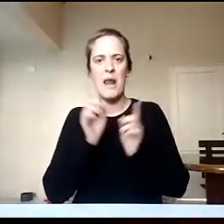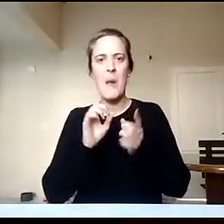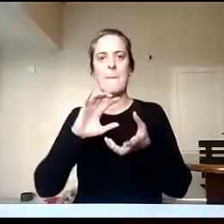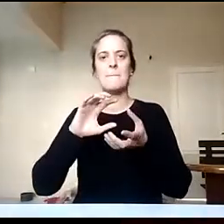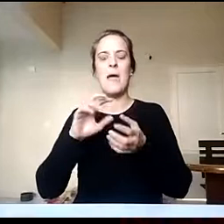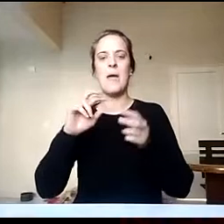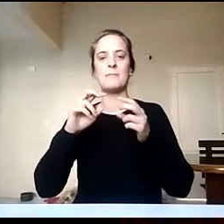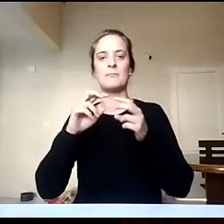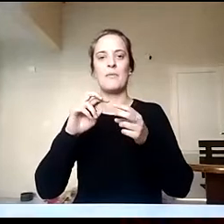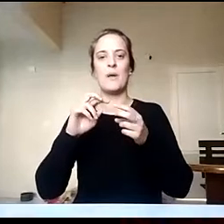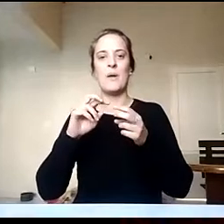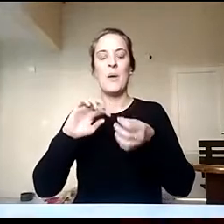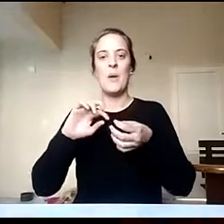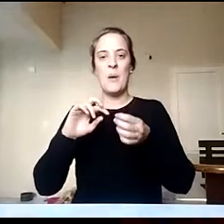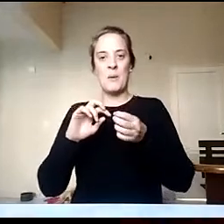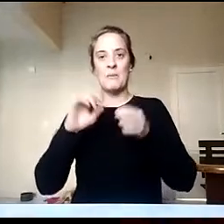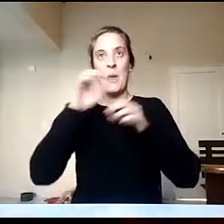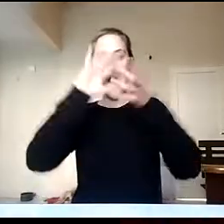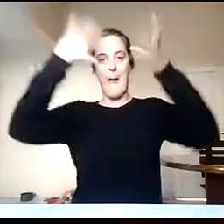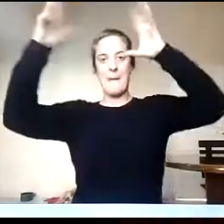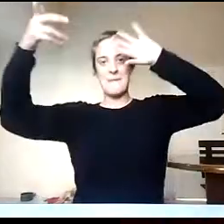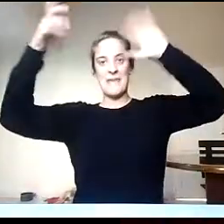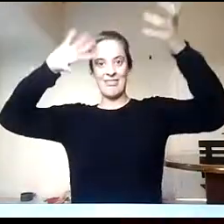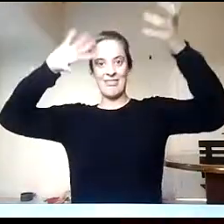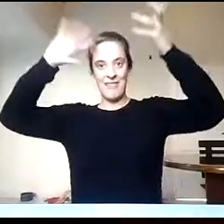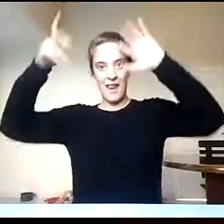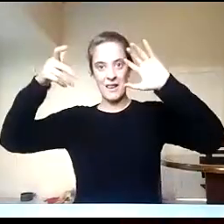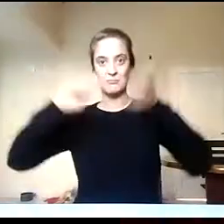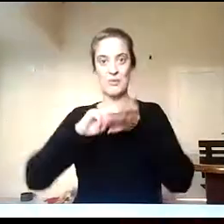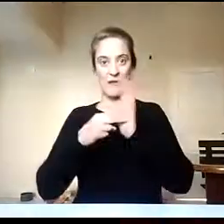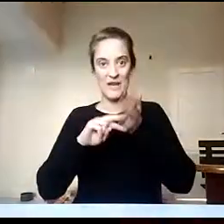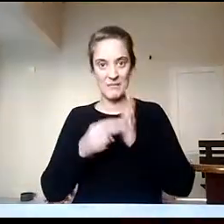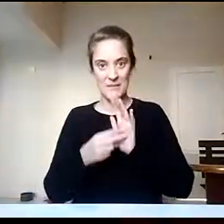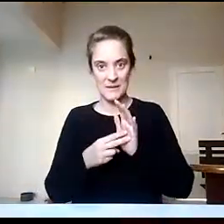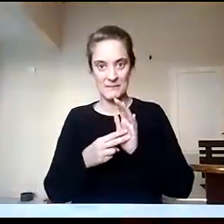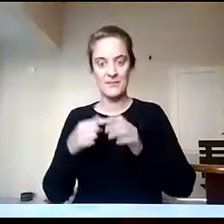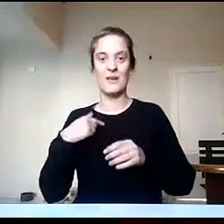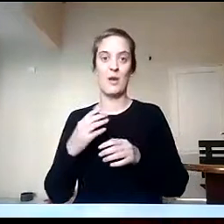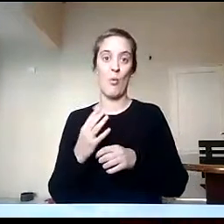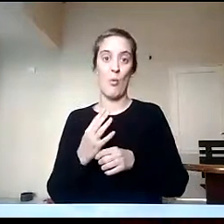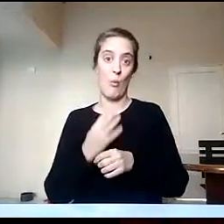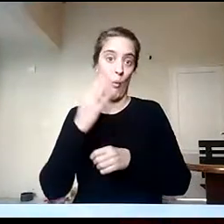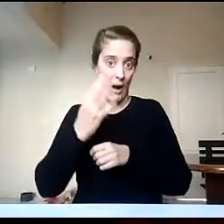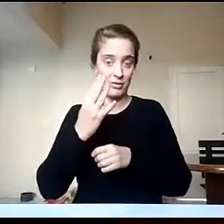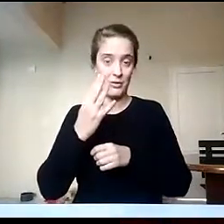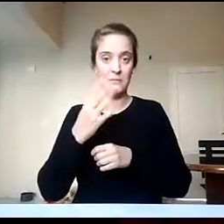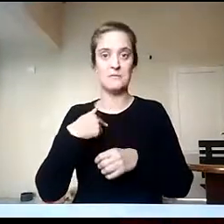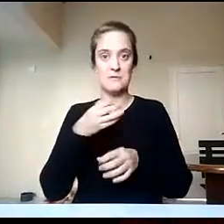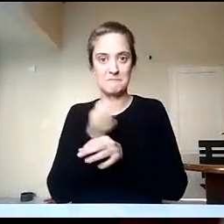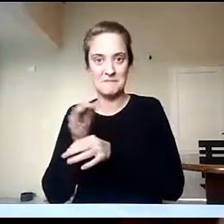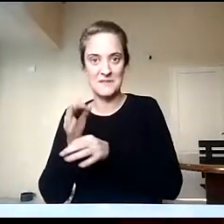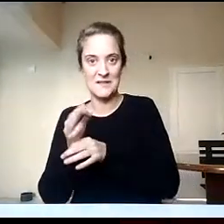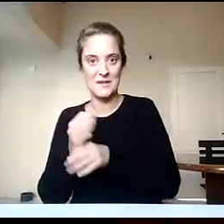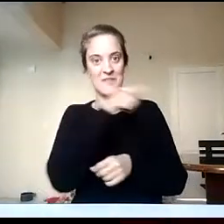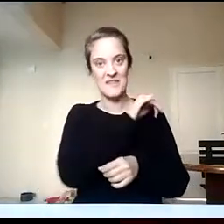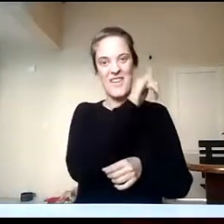en el taller de Educación Ambiental, ya en el cierre de la carrera, en el cuarto año de la carrera. Y como bien indicaba la colega, la intención es